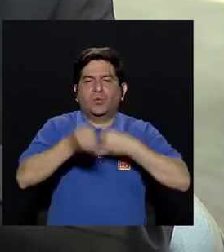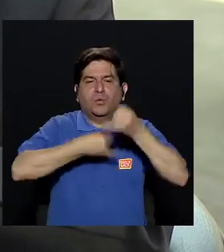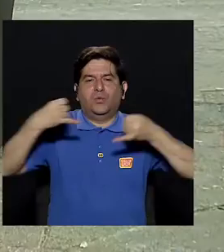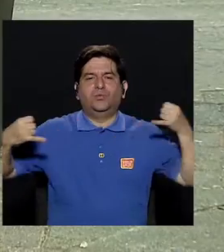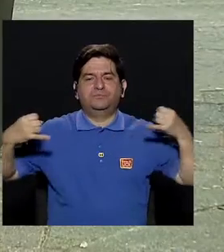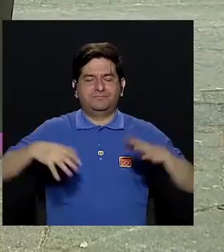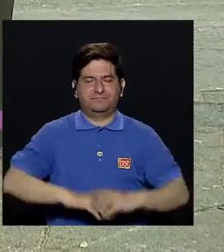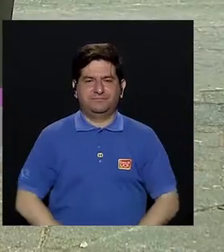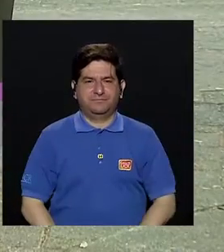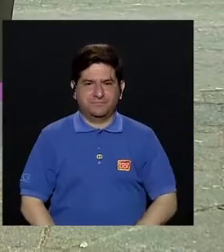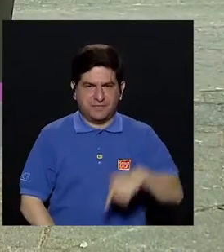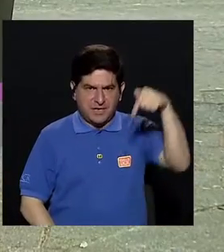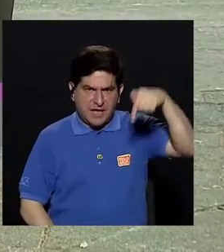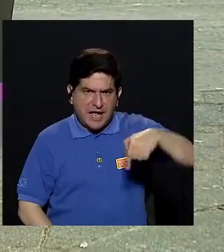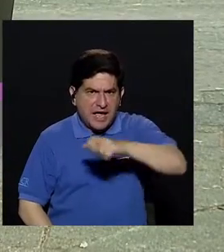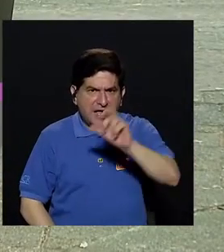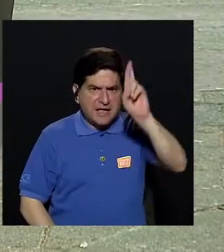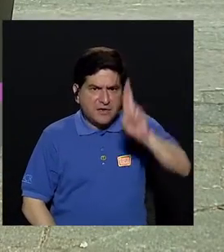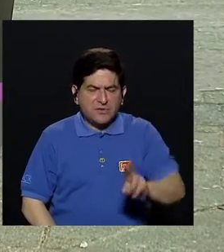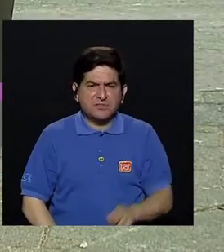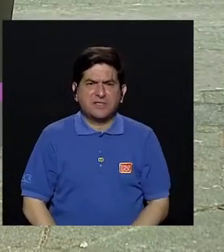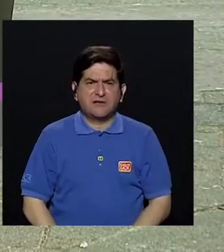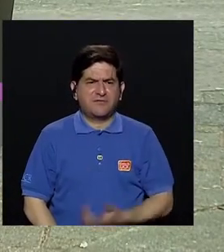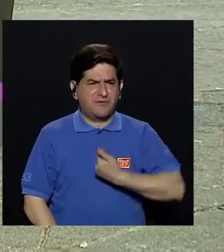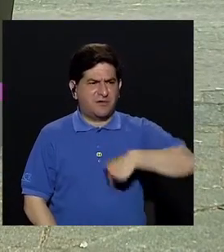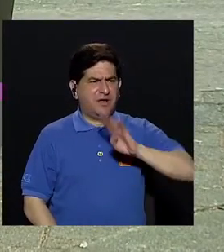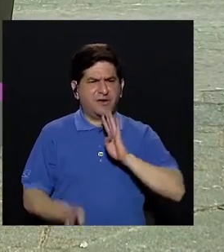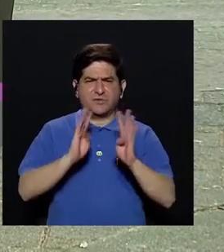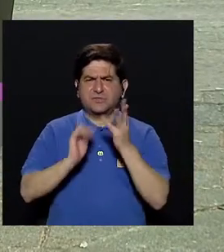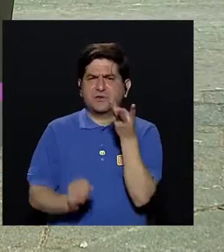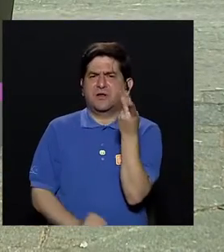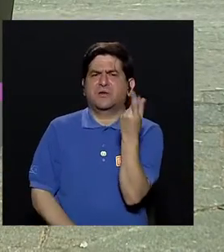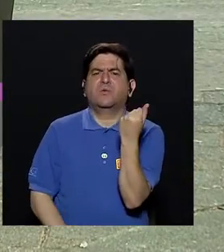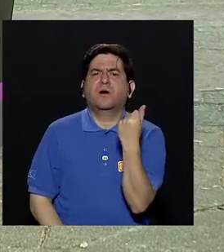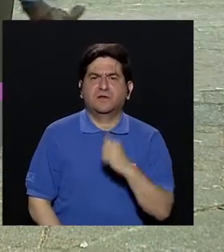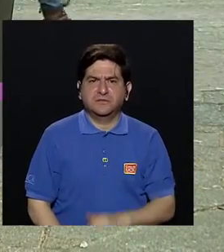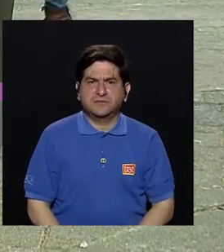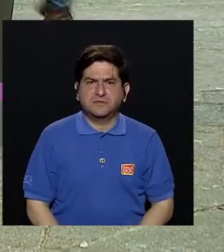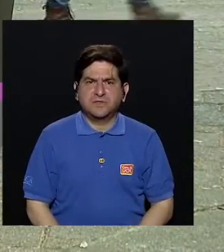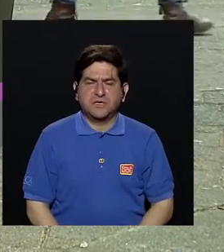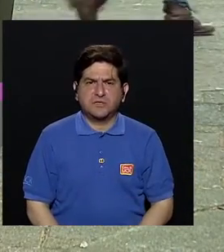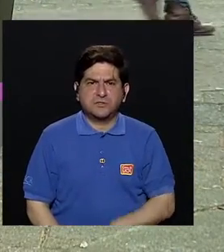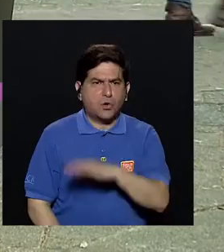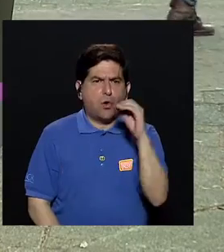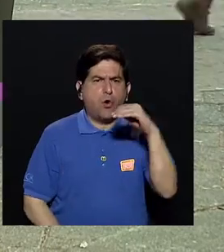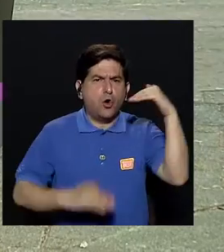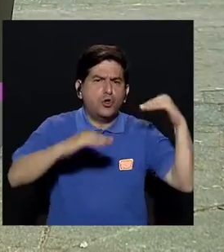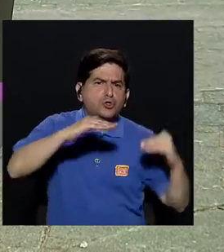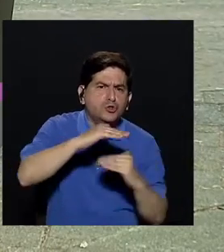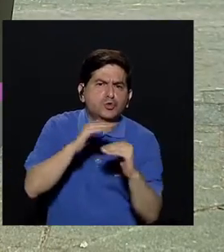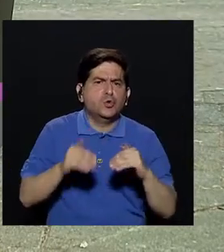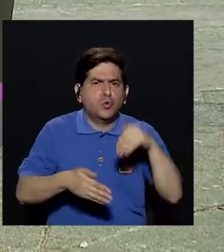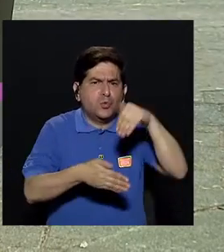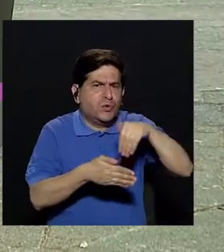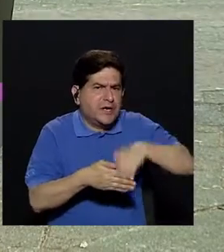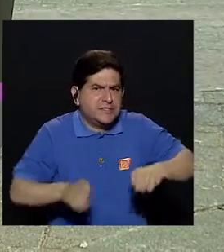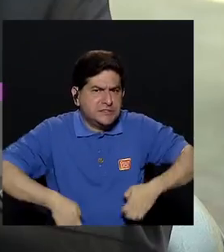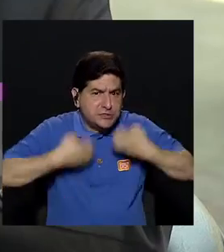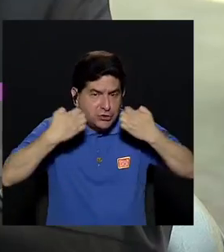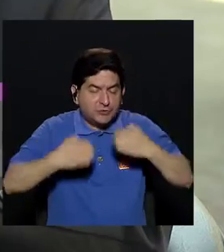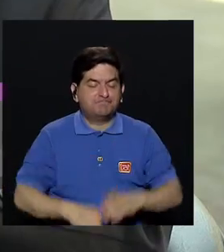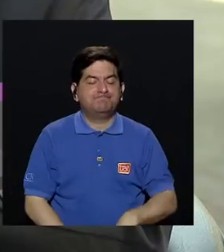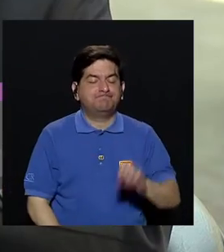idioma. Doctor, ¿y aquí en Costa Rica de cuántas personas estaríamos hablando y si existe un subregistro? sé, al